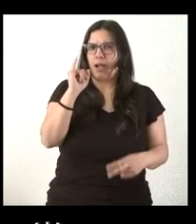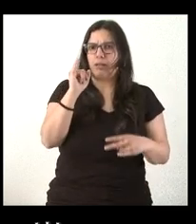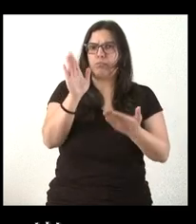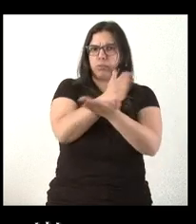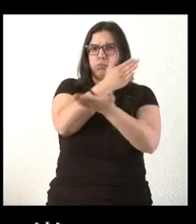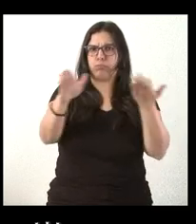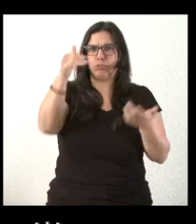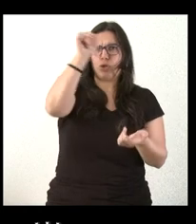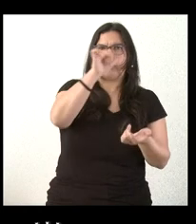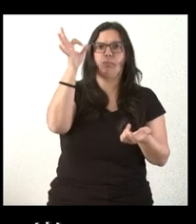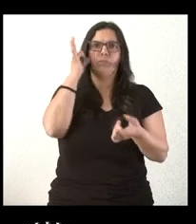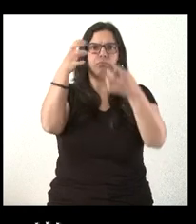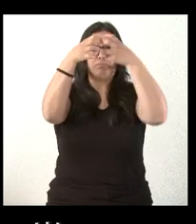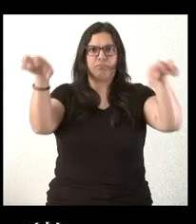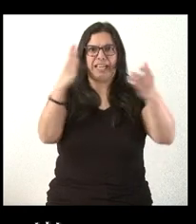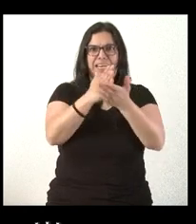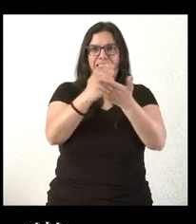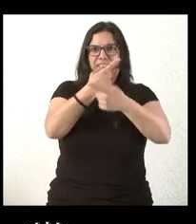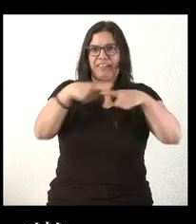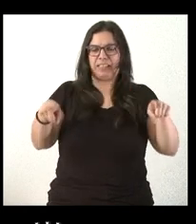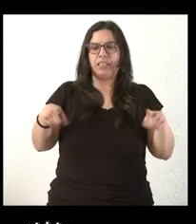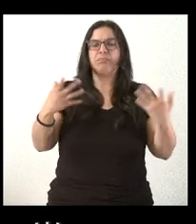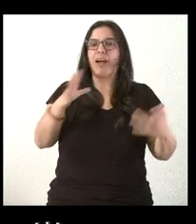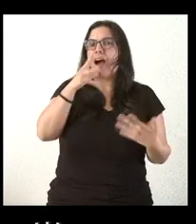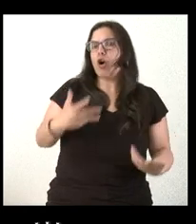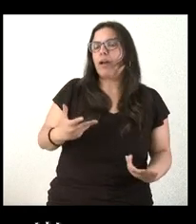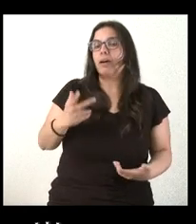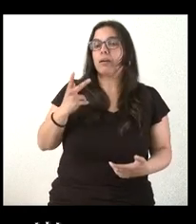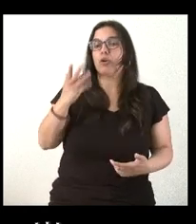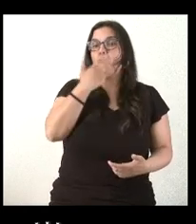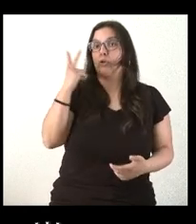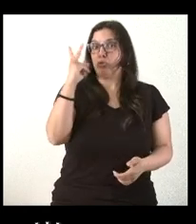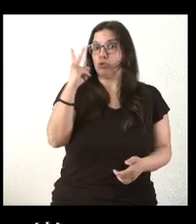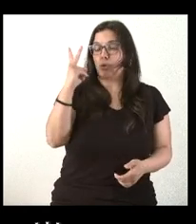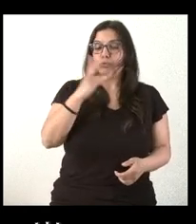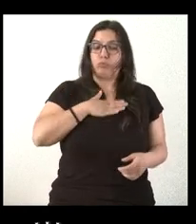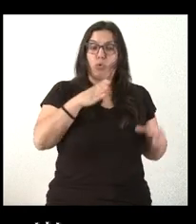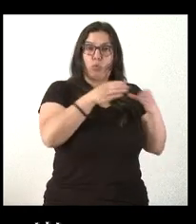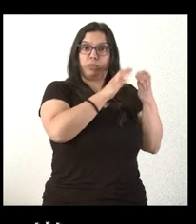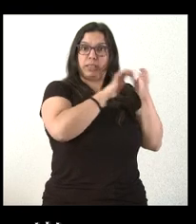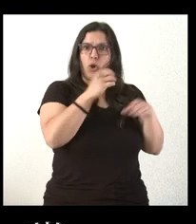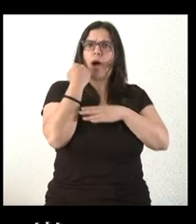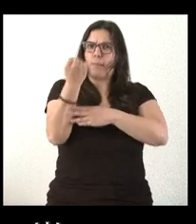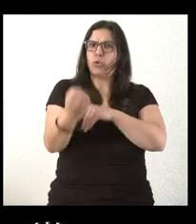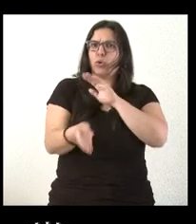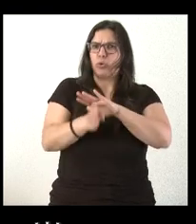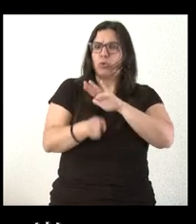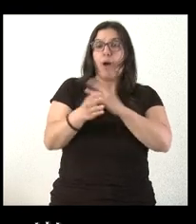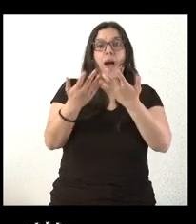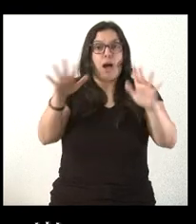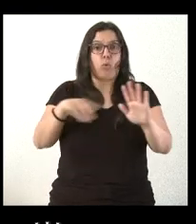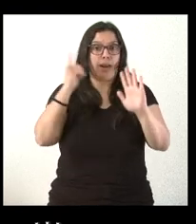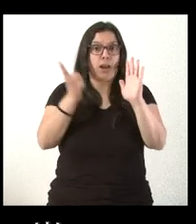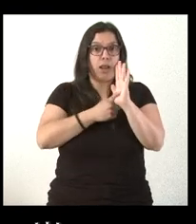alumnos. Y ahora mismo se puede decir que estos colegios, la Junta de Castilla y León, los sigue apoyando, a pesar de que están